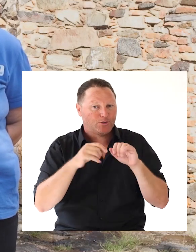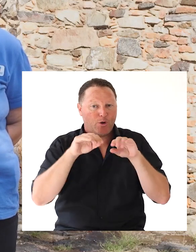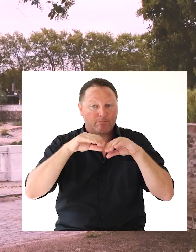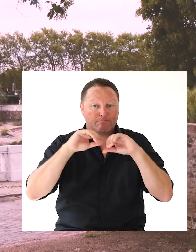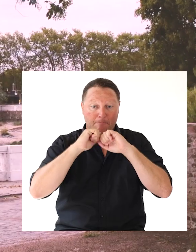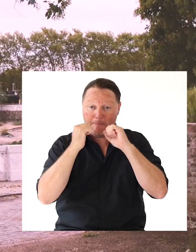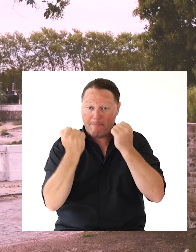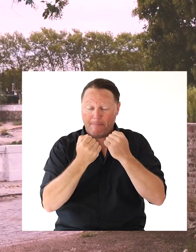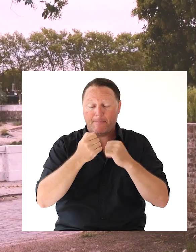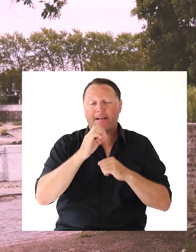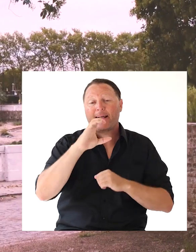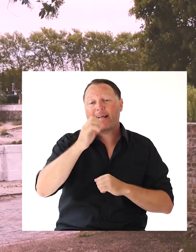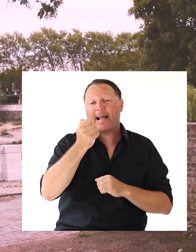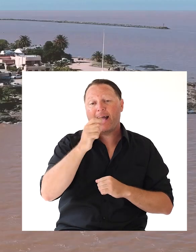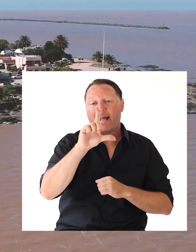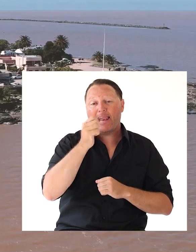Pá de Calé